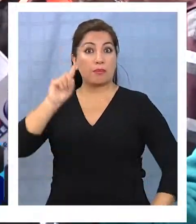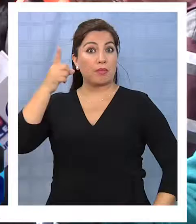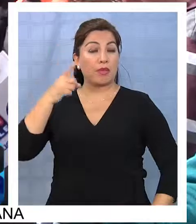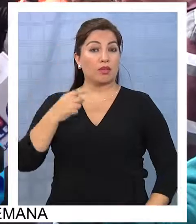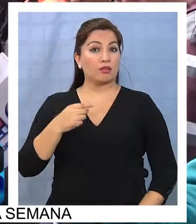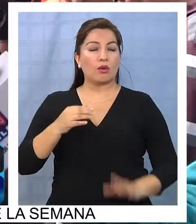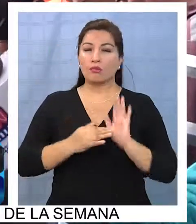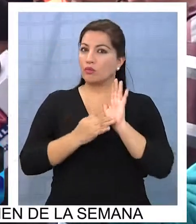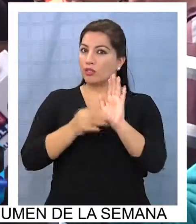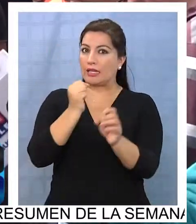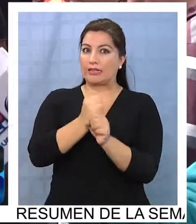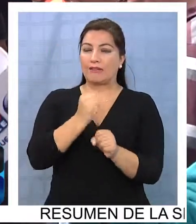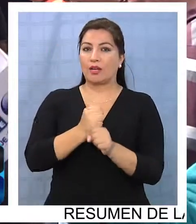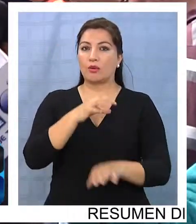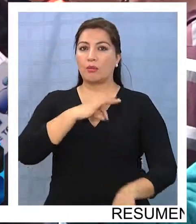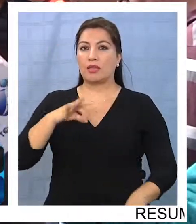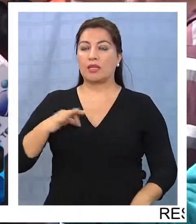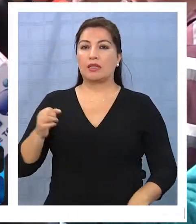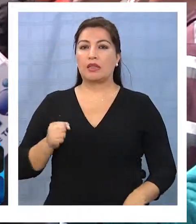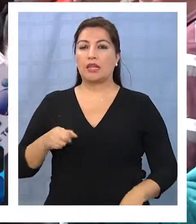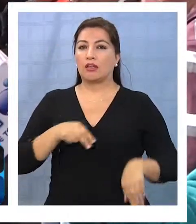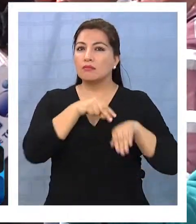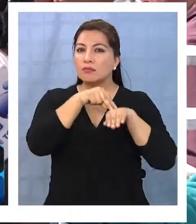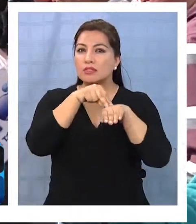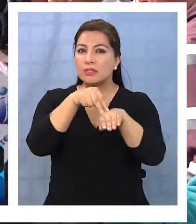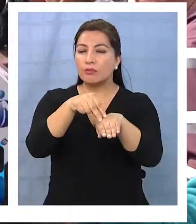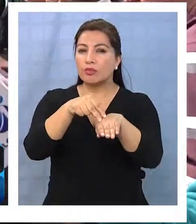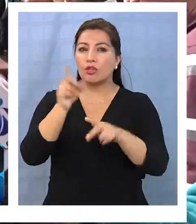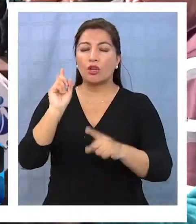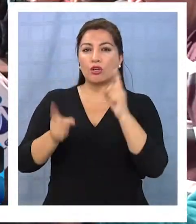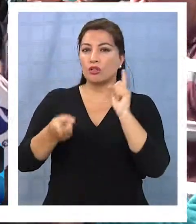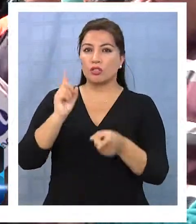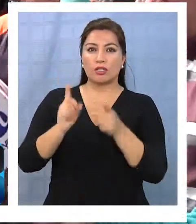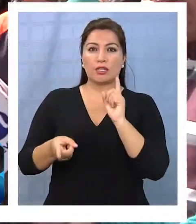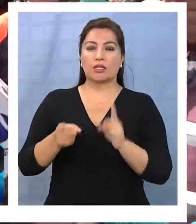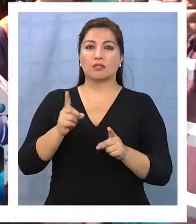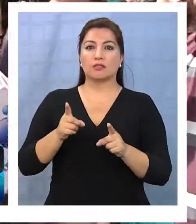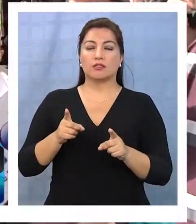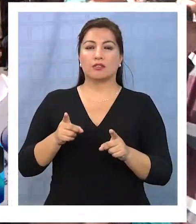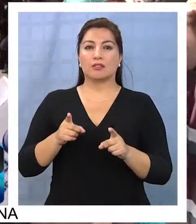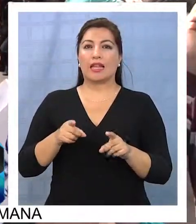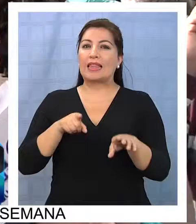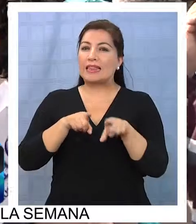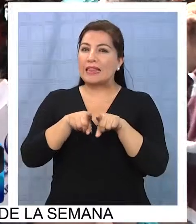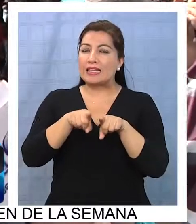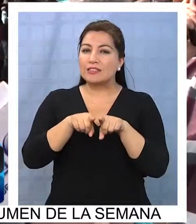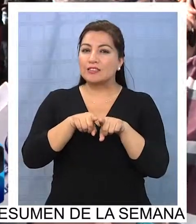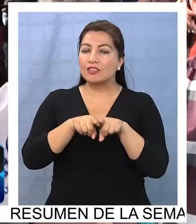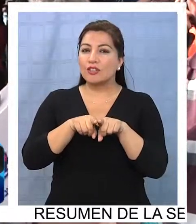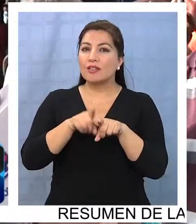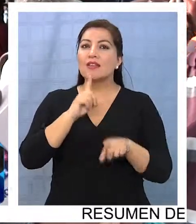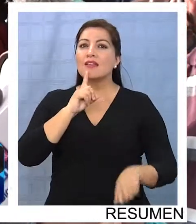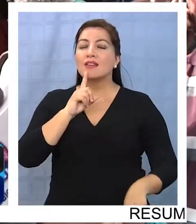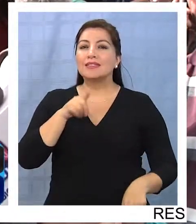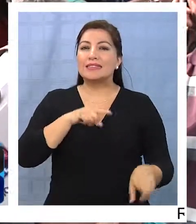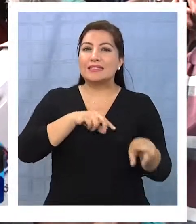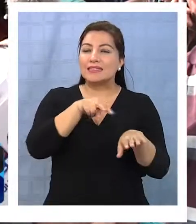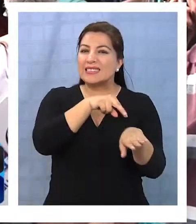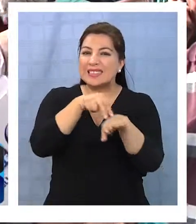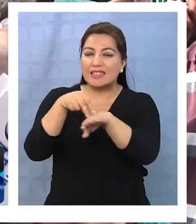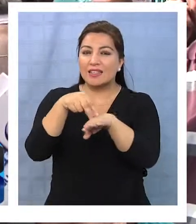destacar el trabajo que está realizando el Ministerio de Transporte y Telecomunicación en coordinación con la Dirección de Tránsito de la Municipalidad de Iquique,